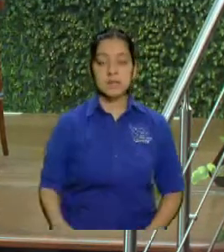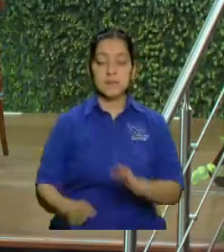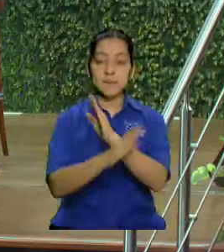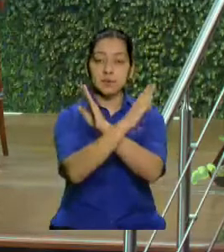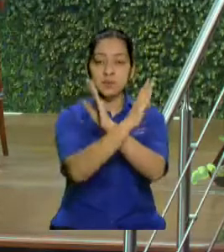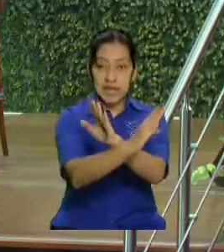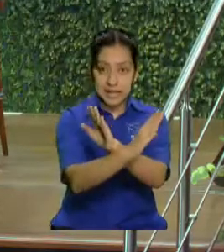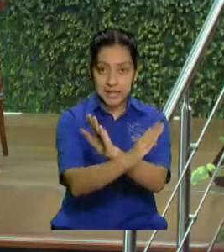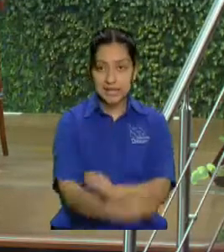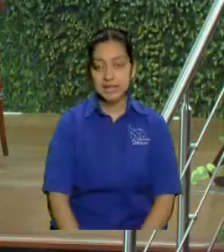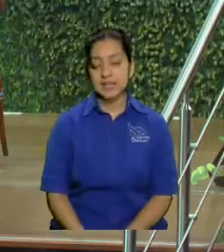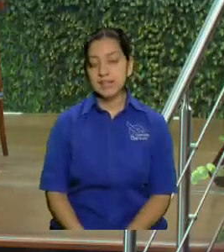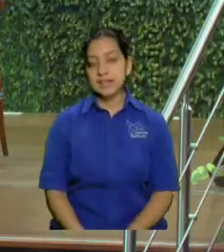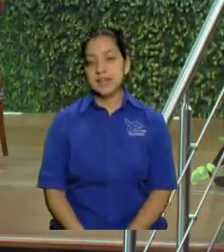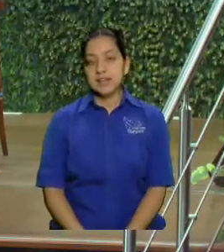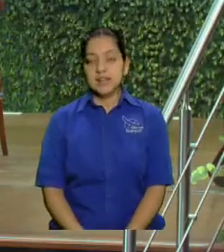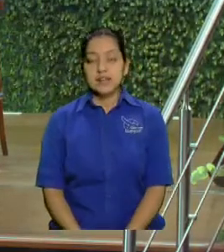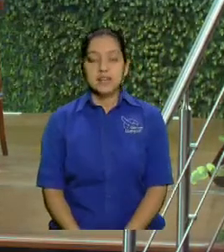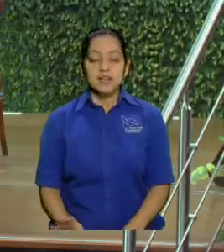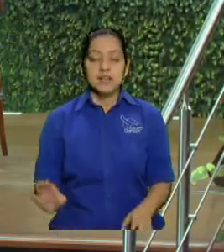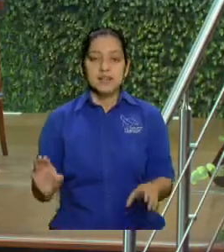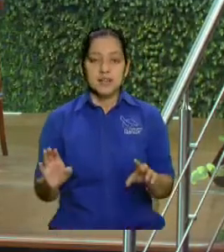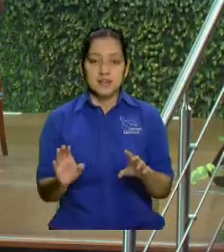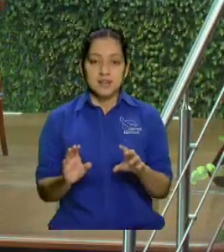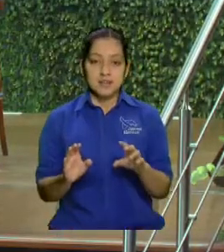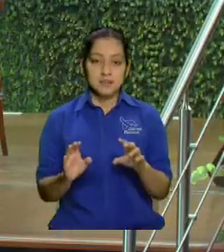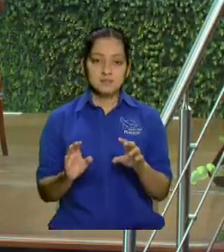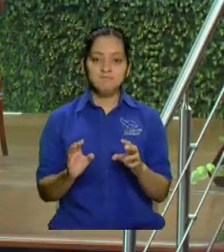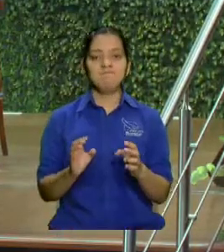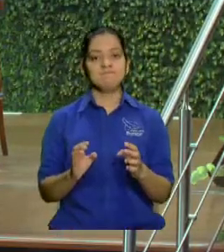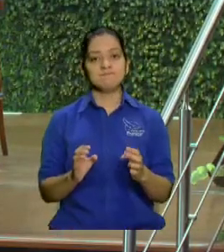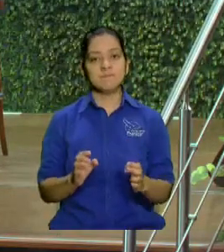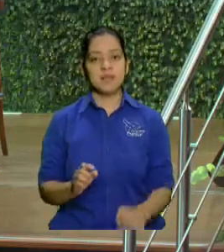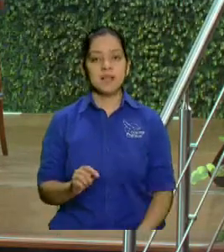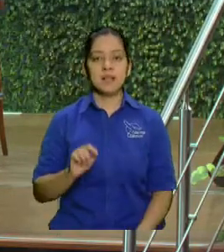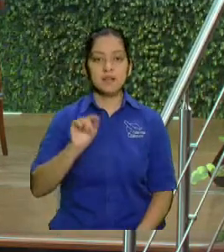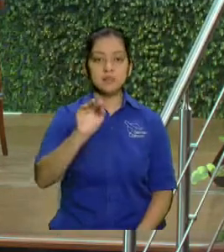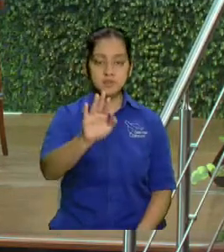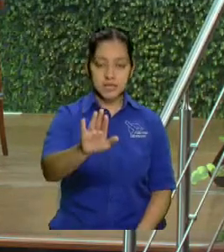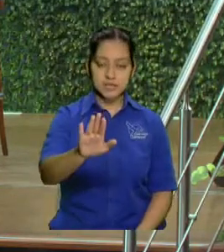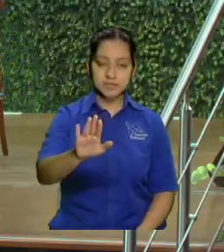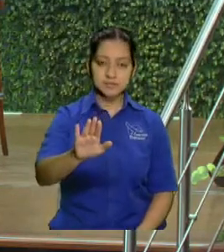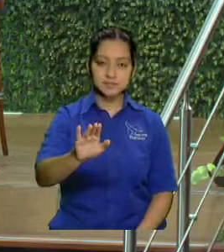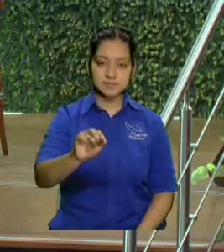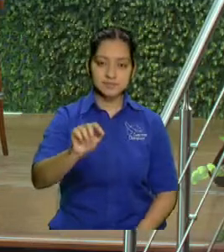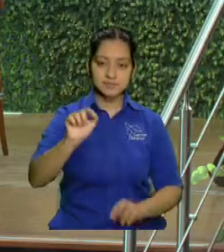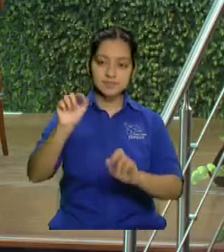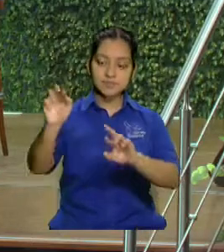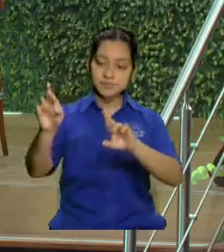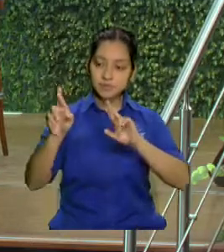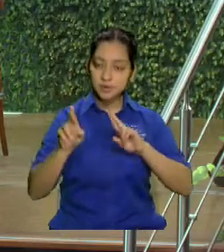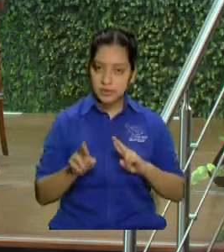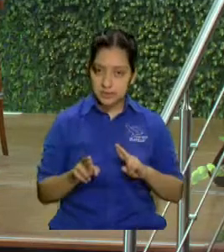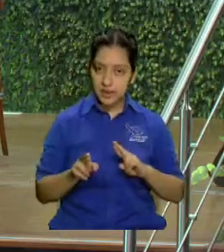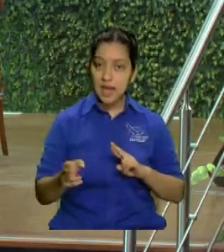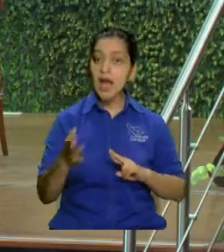tengo Biblia para decir eso, el que a ustedes los recibe, a mí me recibe.